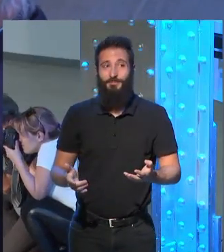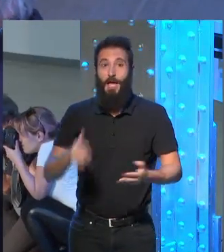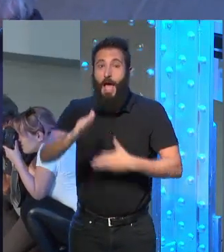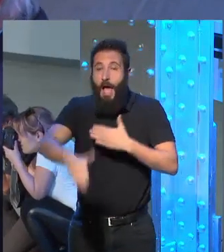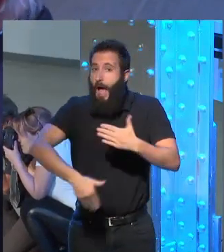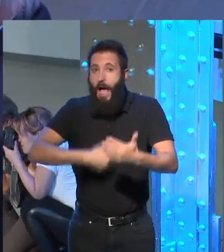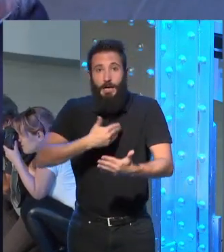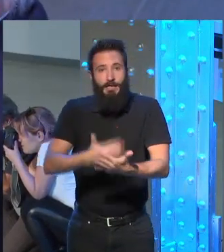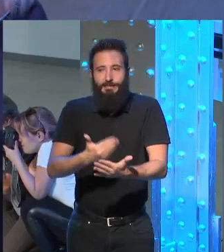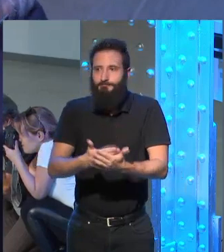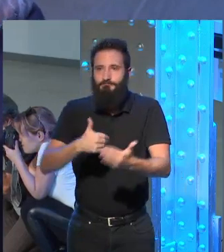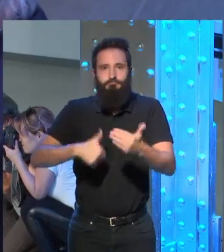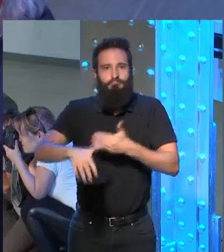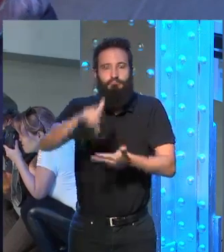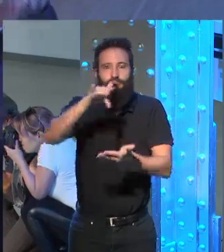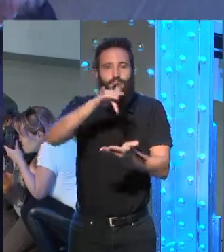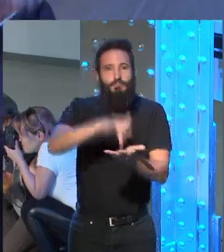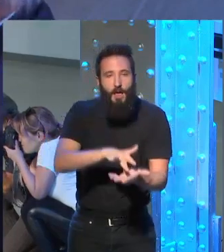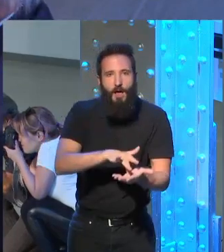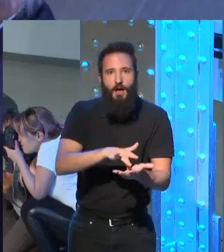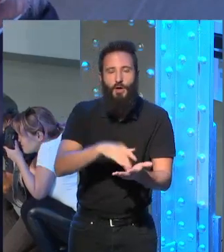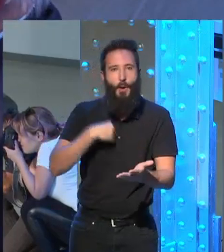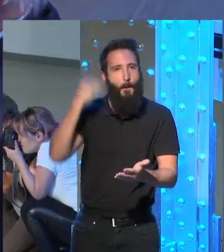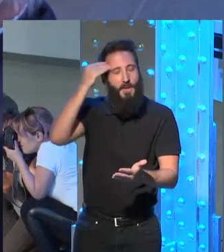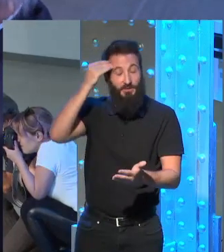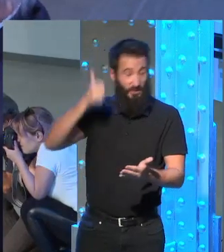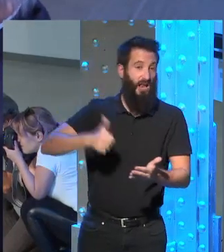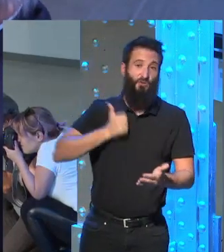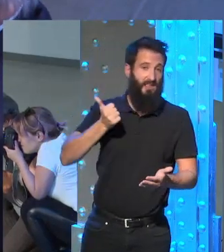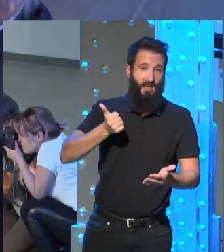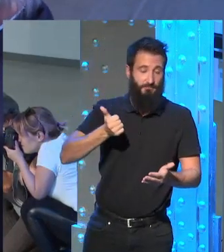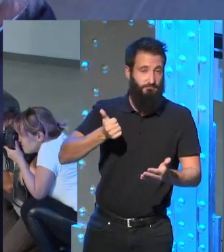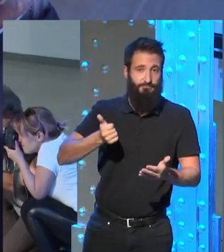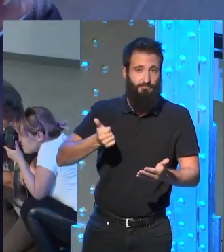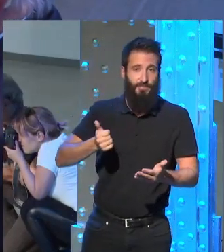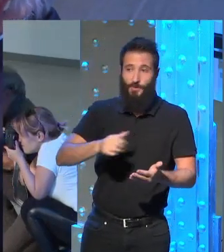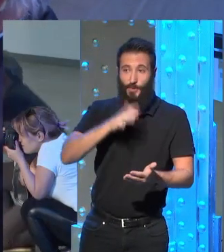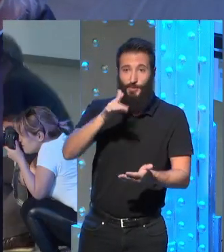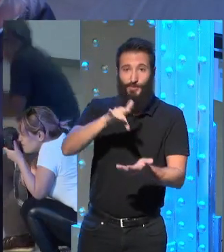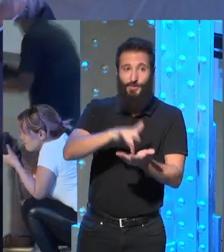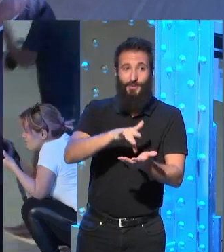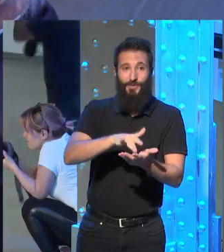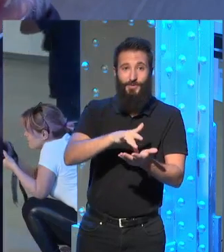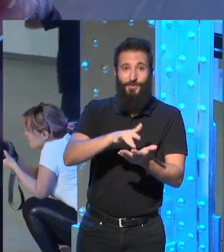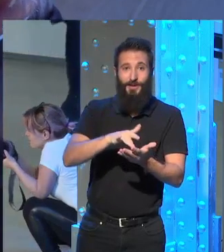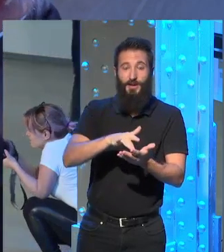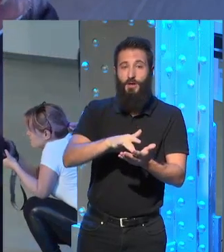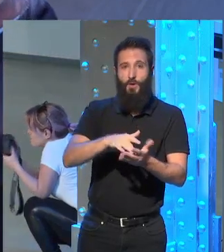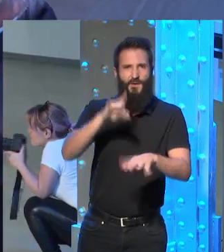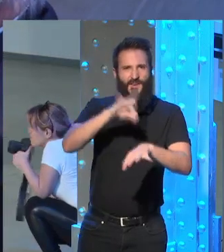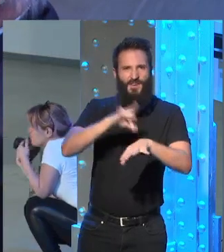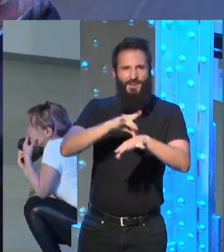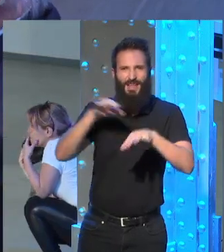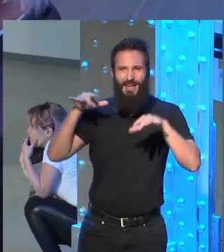hasta que un día de una manera completamente casual había habido una epidemia de rabia